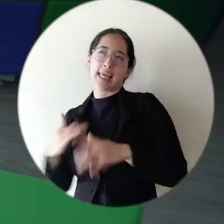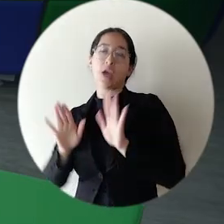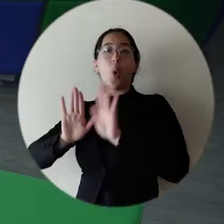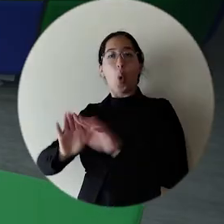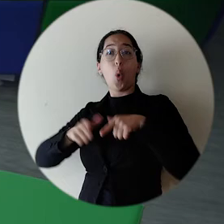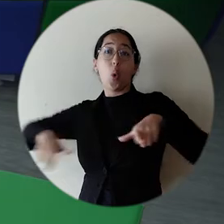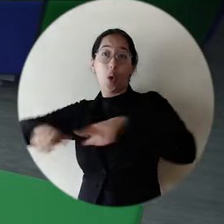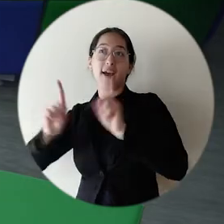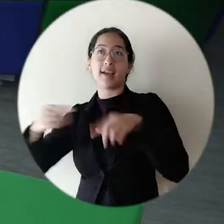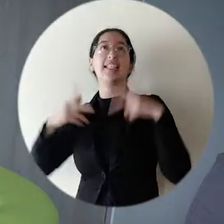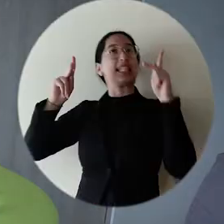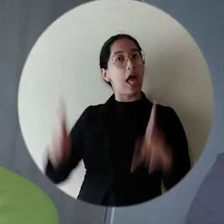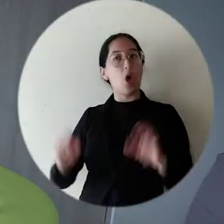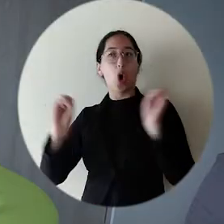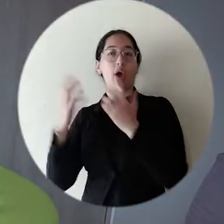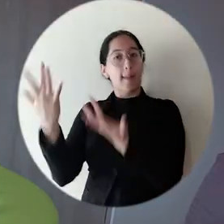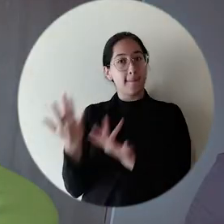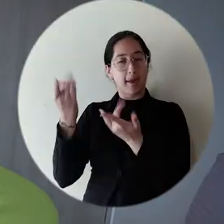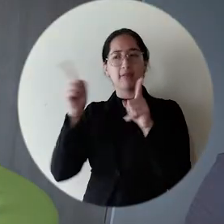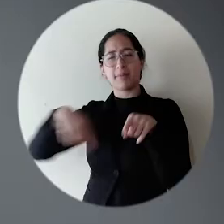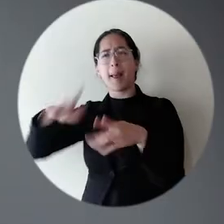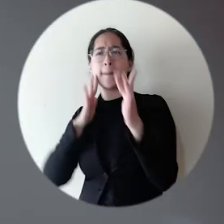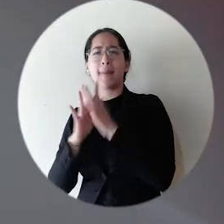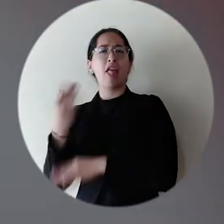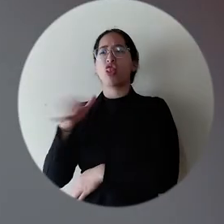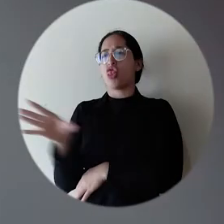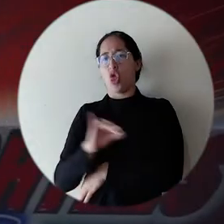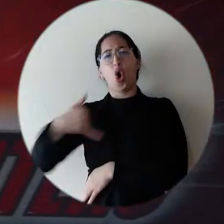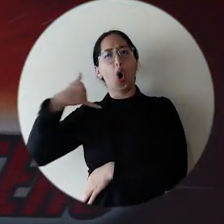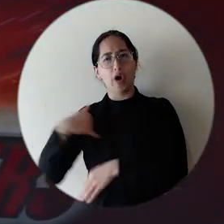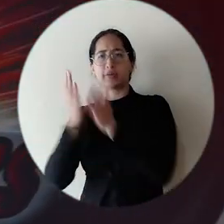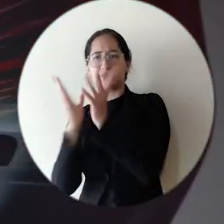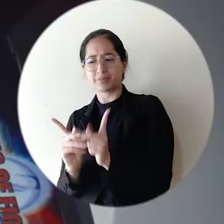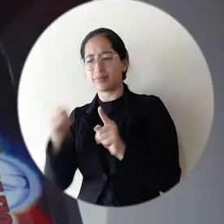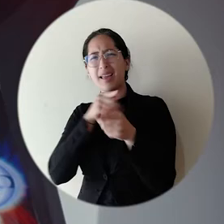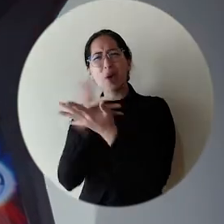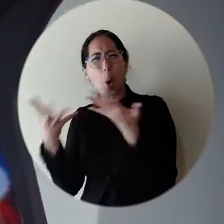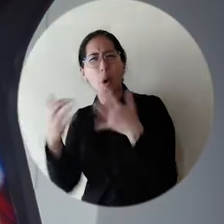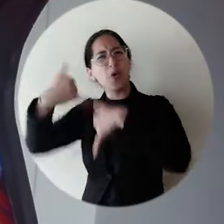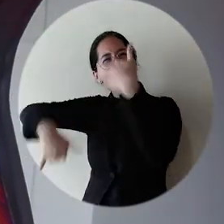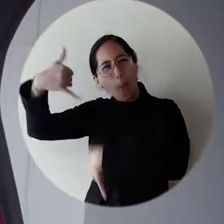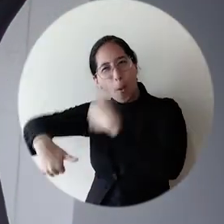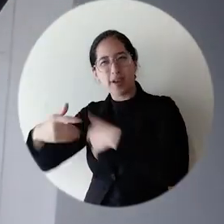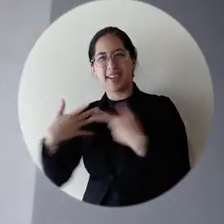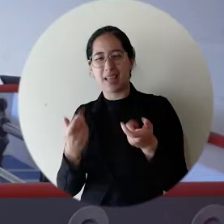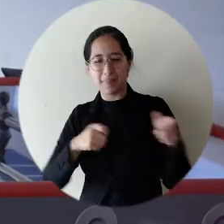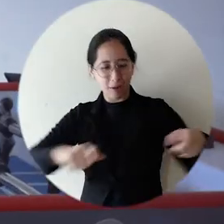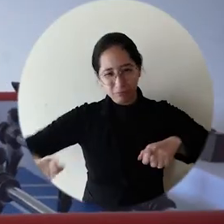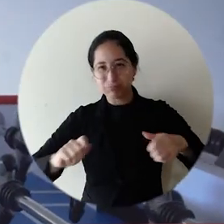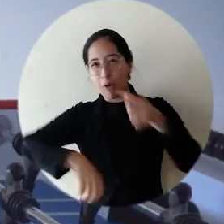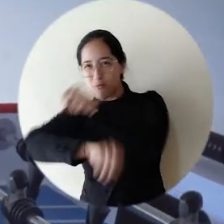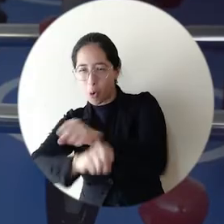que va a ser para el uso de todos los estudiantes de la universidad. Una sala dotada con una máquina arcade multijuegos,